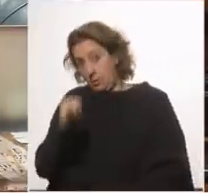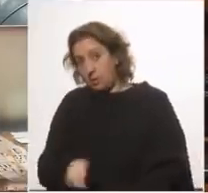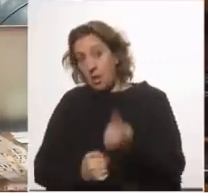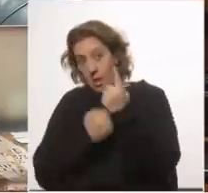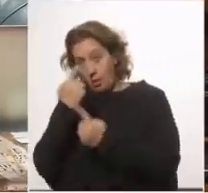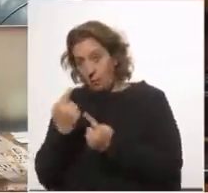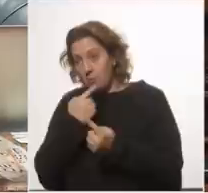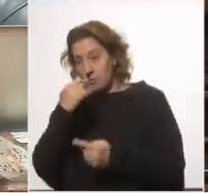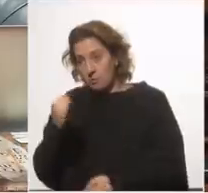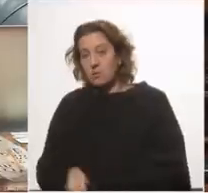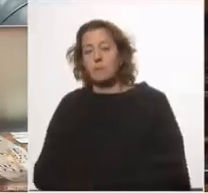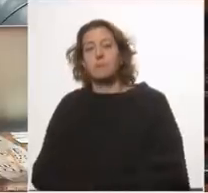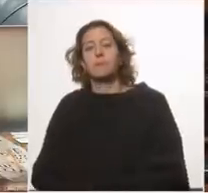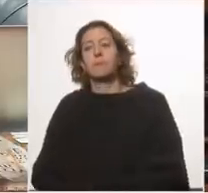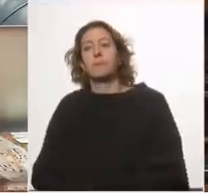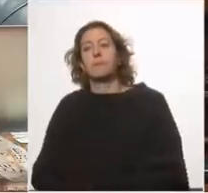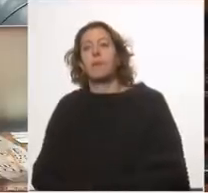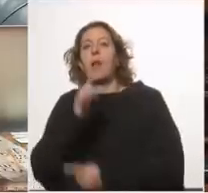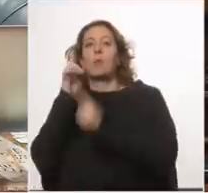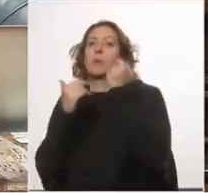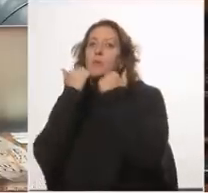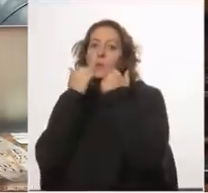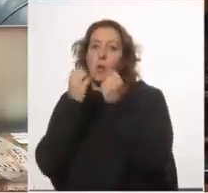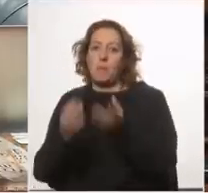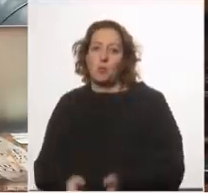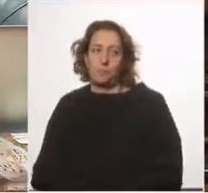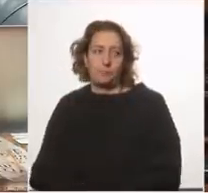cuenta aunque algunas por ahora no sabemos qué ha pasado